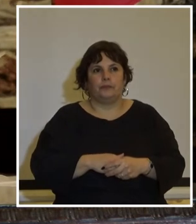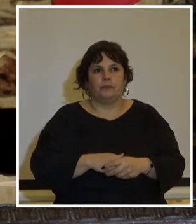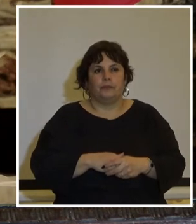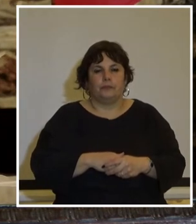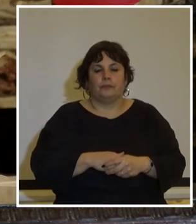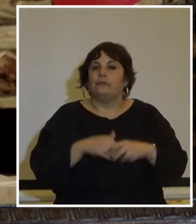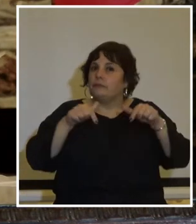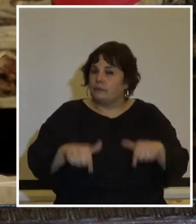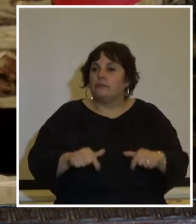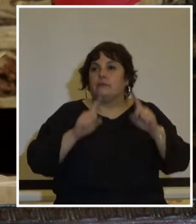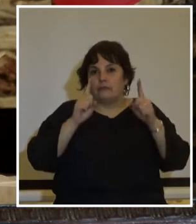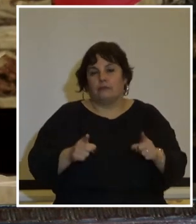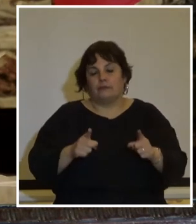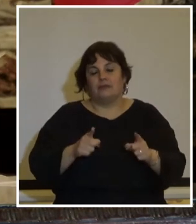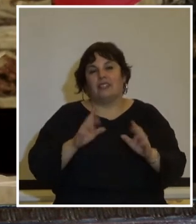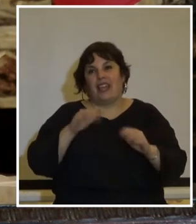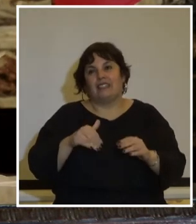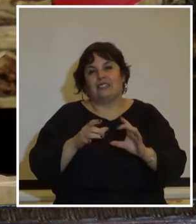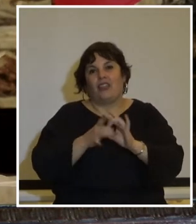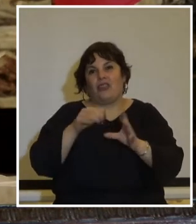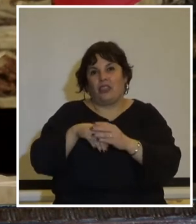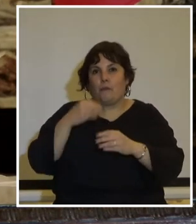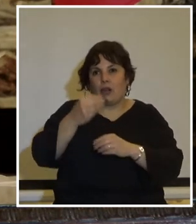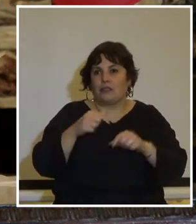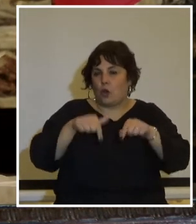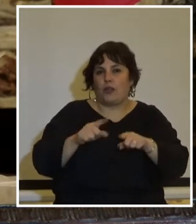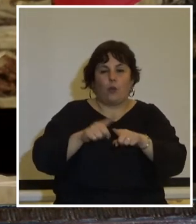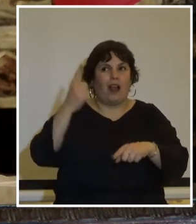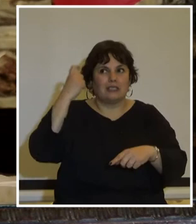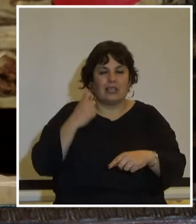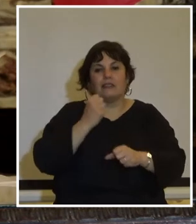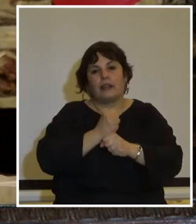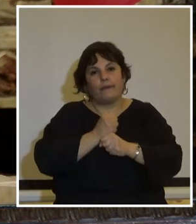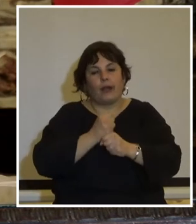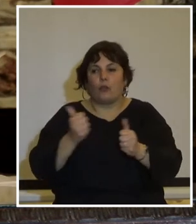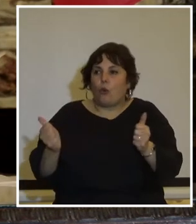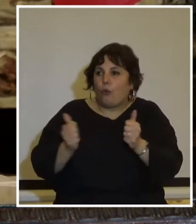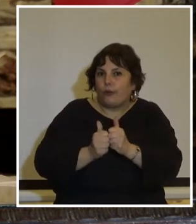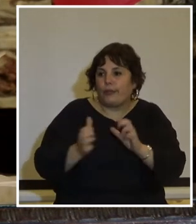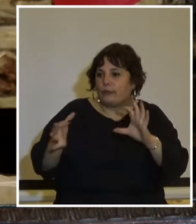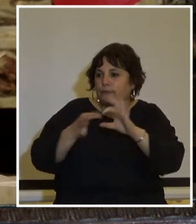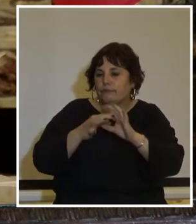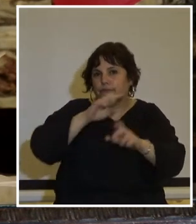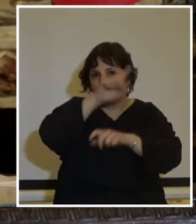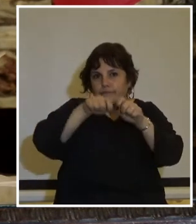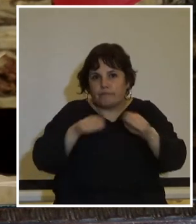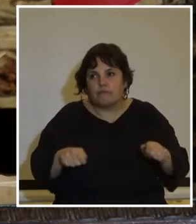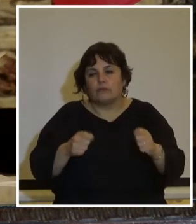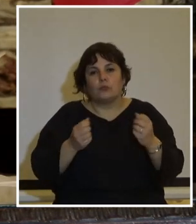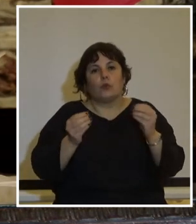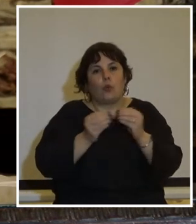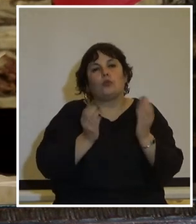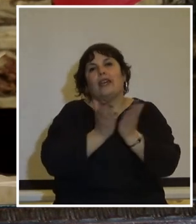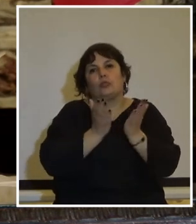esto también es democracia hoy como ayer los trabajadores unidos en nuestro PICNT con el movimiento estudiantil